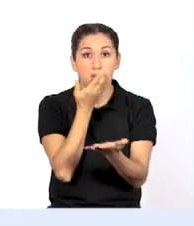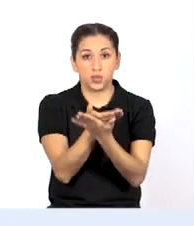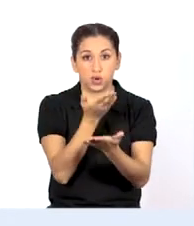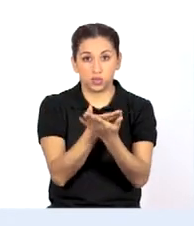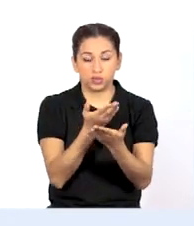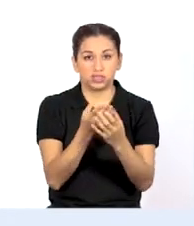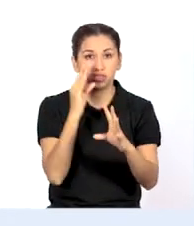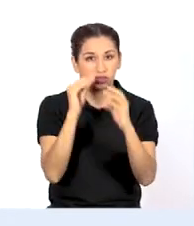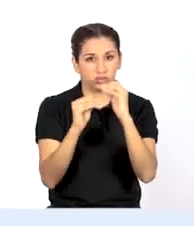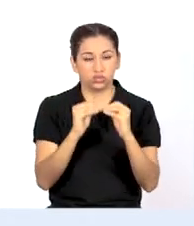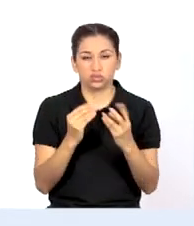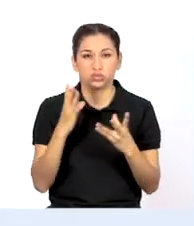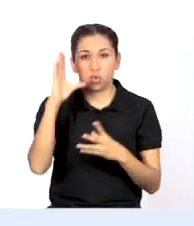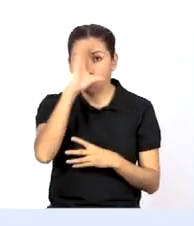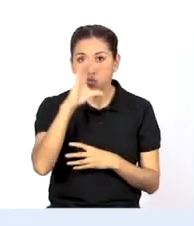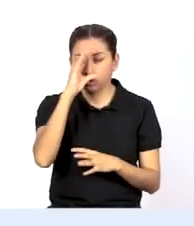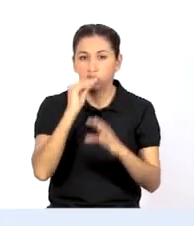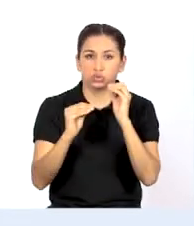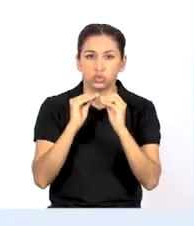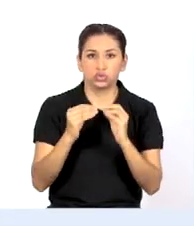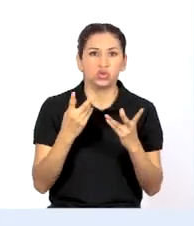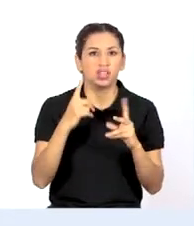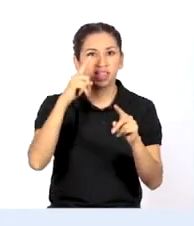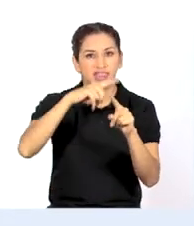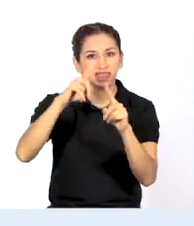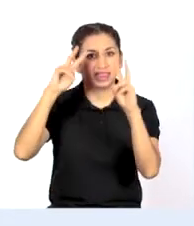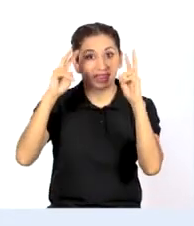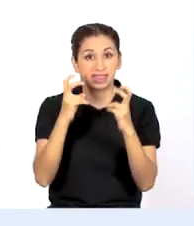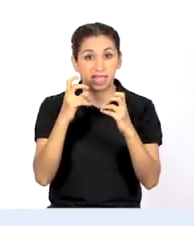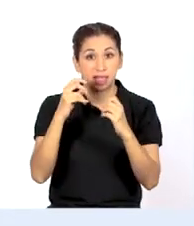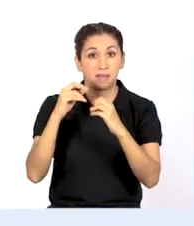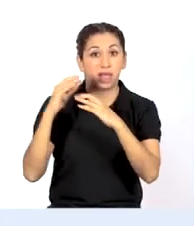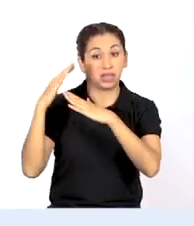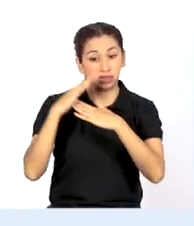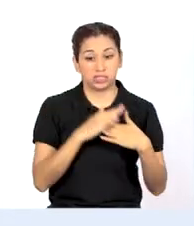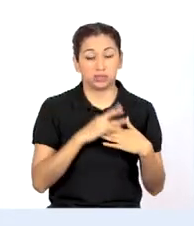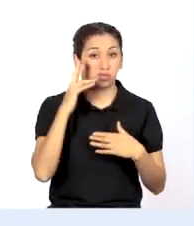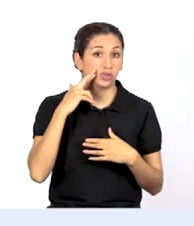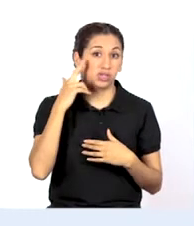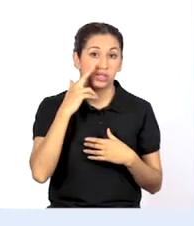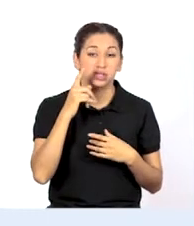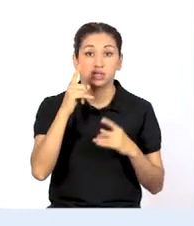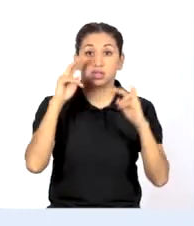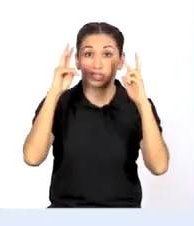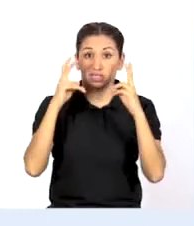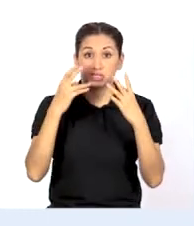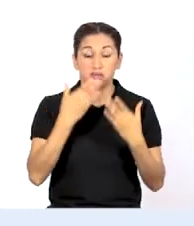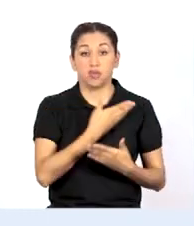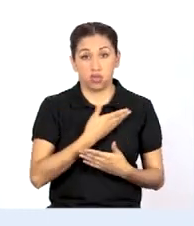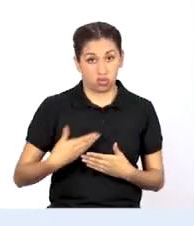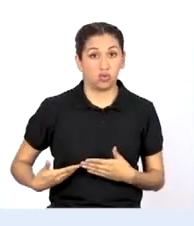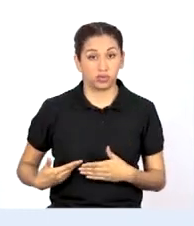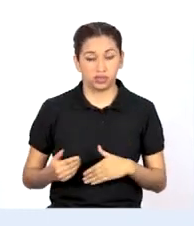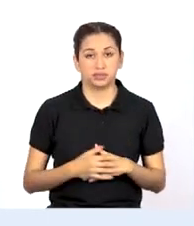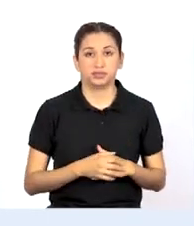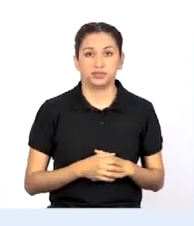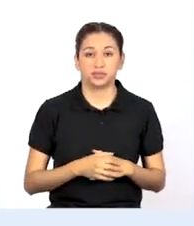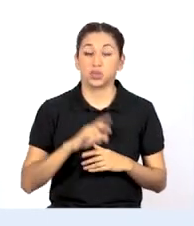creativas como soluciones frente a la problemática de discriminación étnico-racial como asunto público.